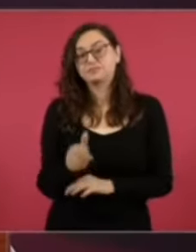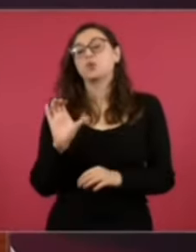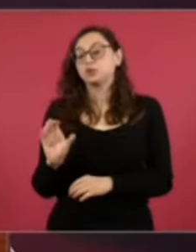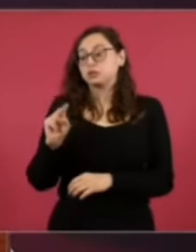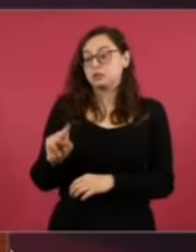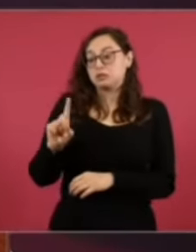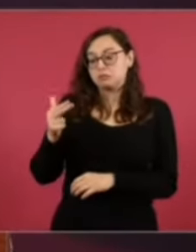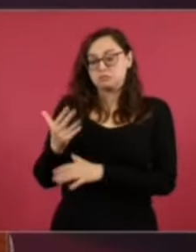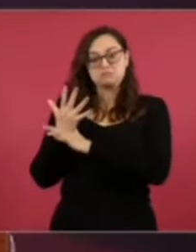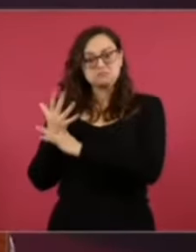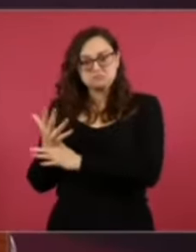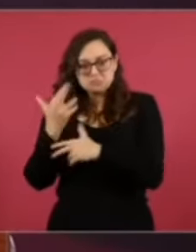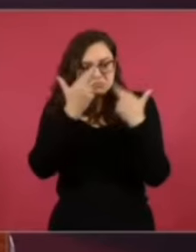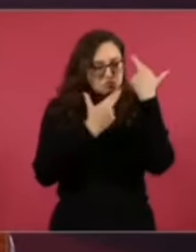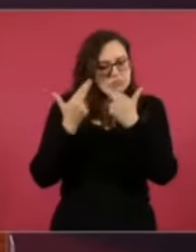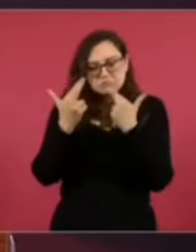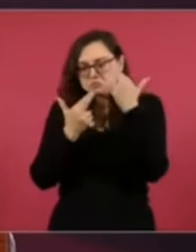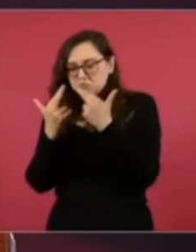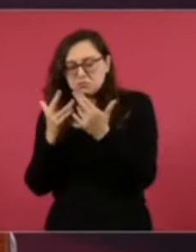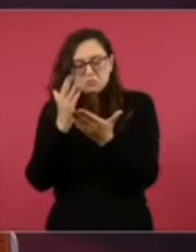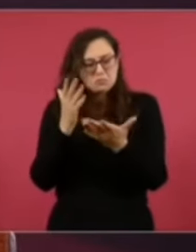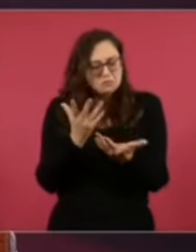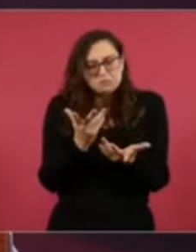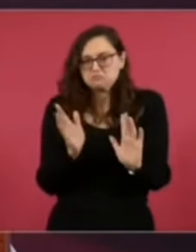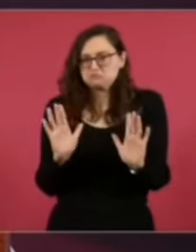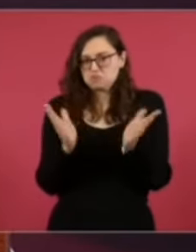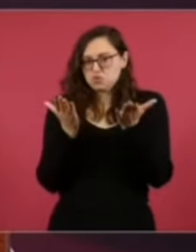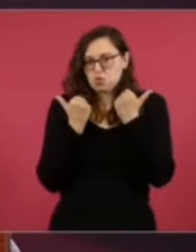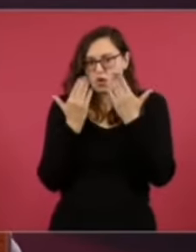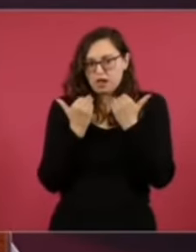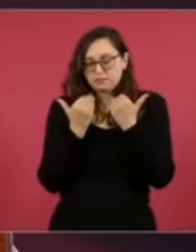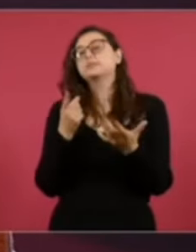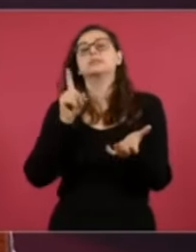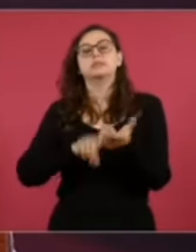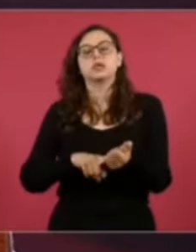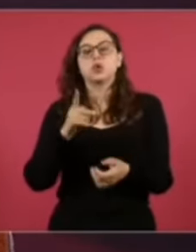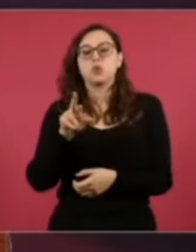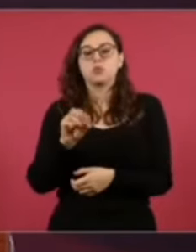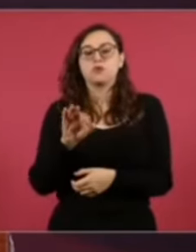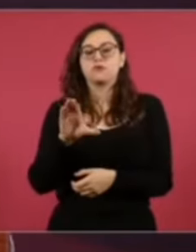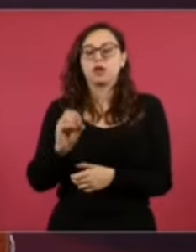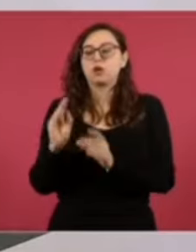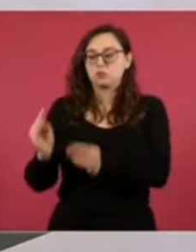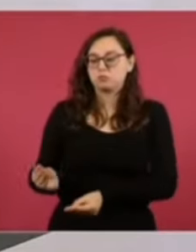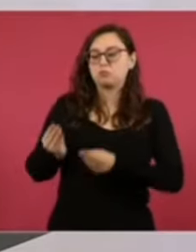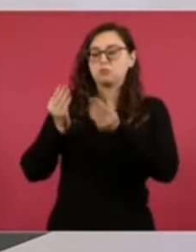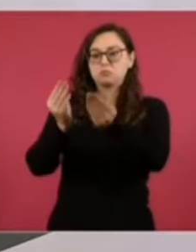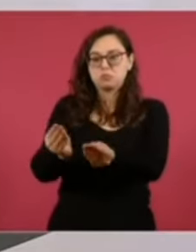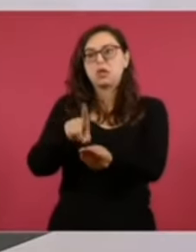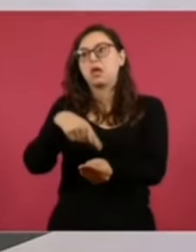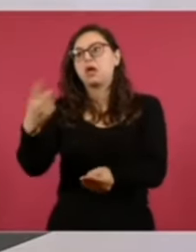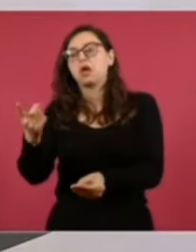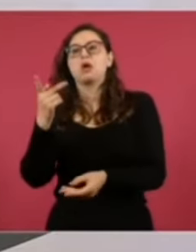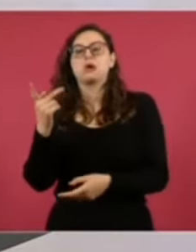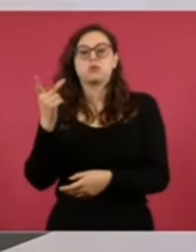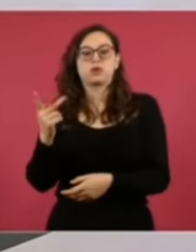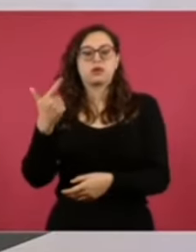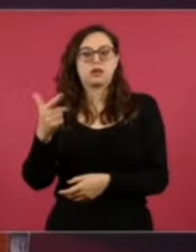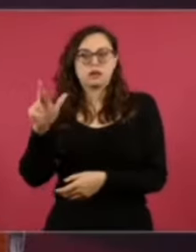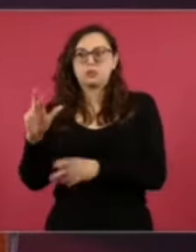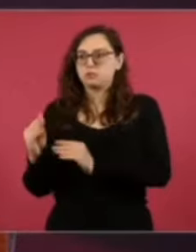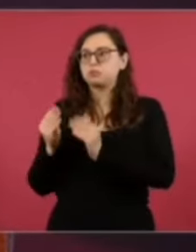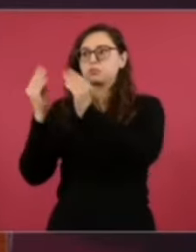Comisión Nacional de Derechos Humanos dio vista al órgano interno de control de la Procuraduría, de la función pública, que estoy enterado que está realizando una investigación en el mismo sentido.